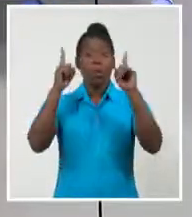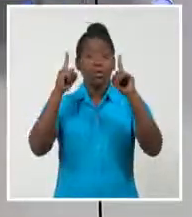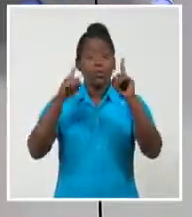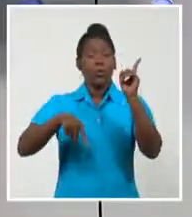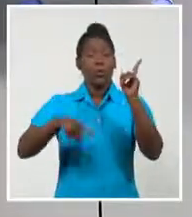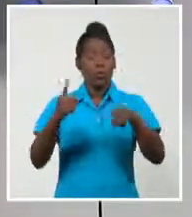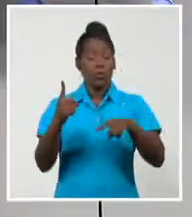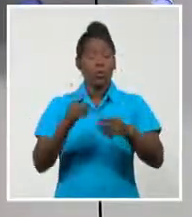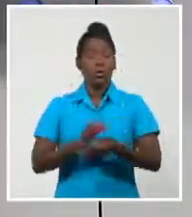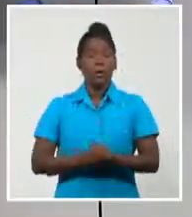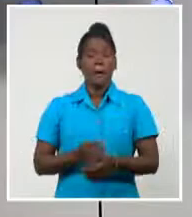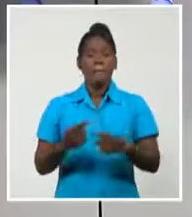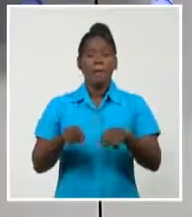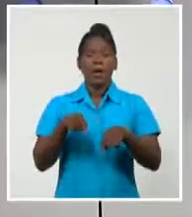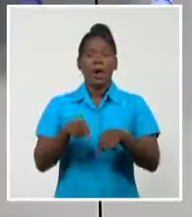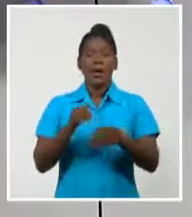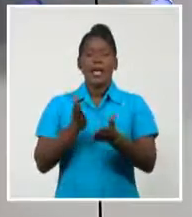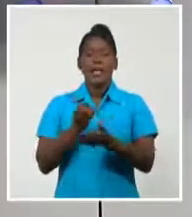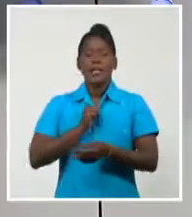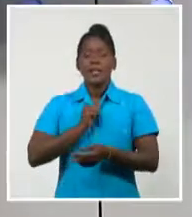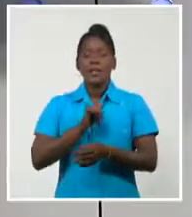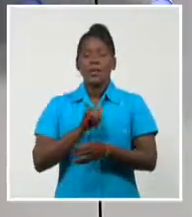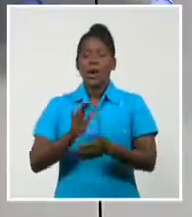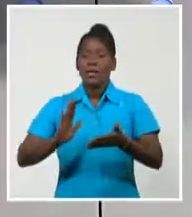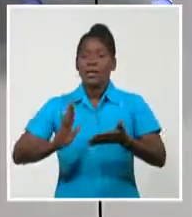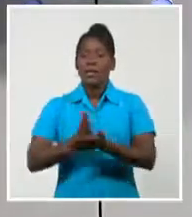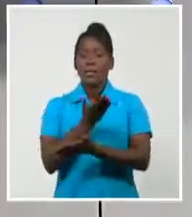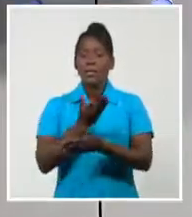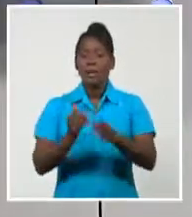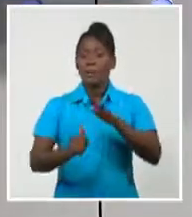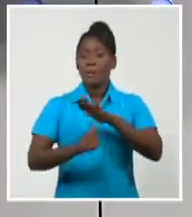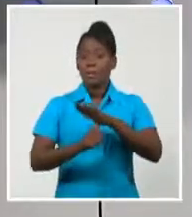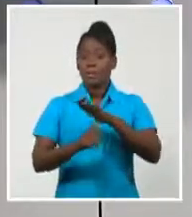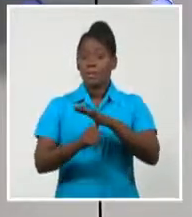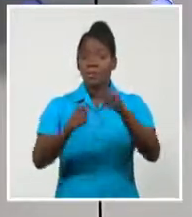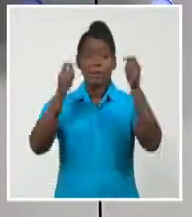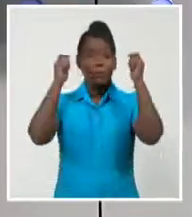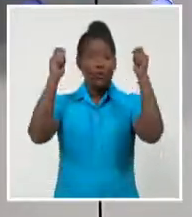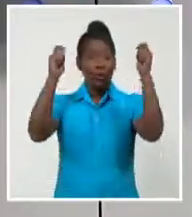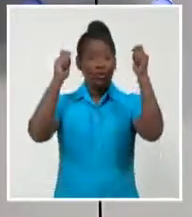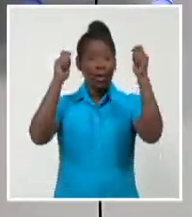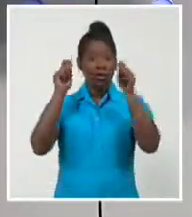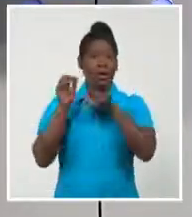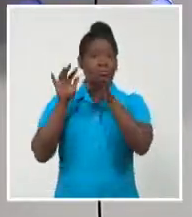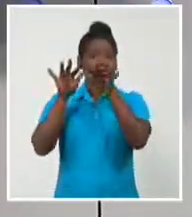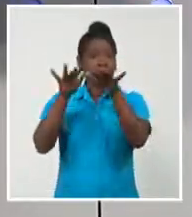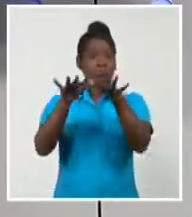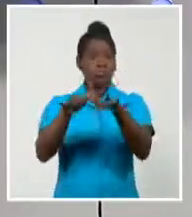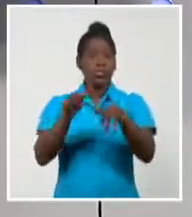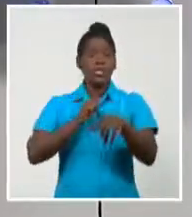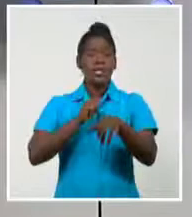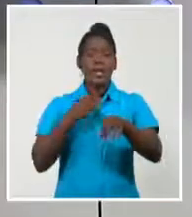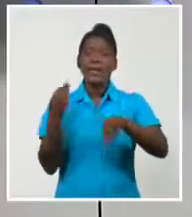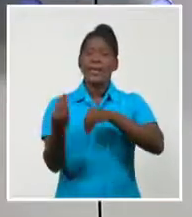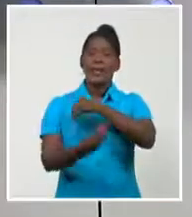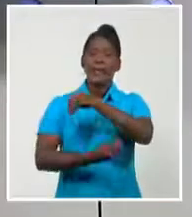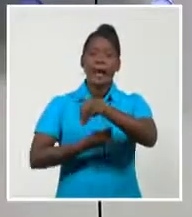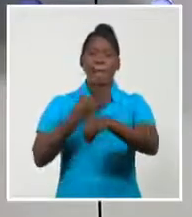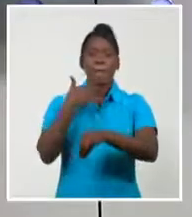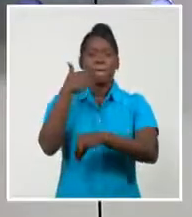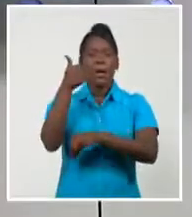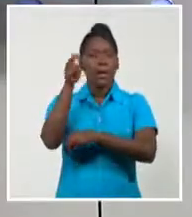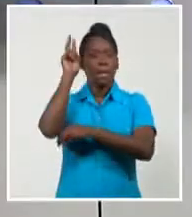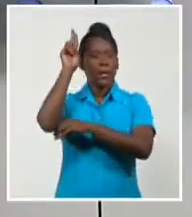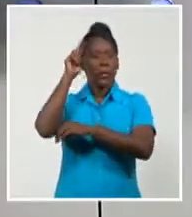esta estrategia para sacar del poder al presidente devine una movilización popular que pide cambios más profundos, incluso a nivel